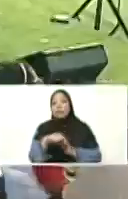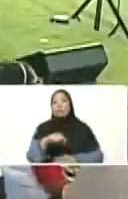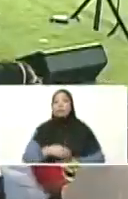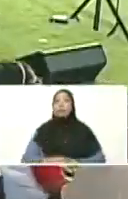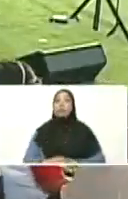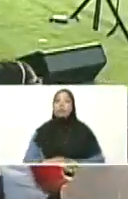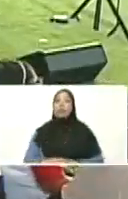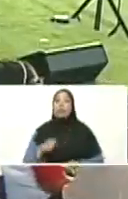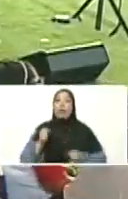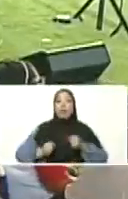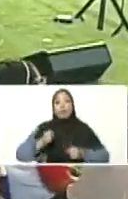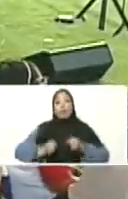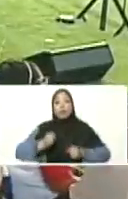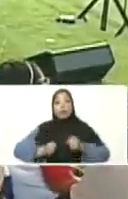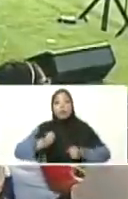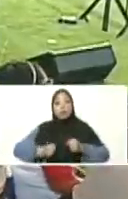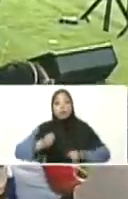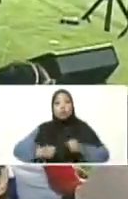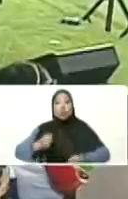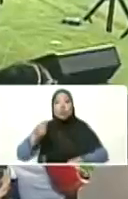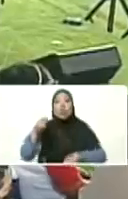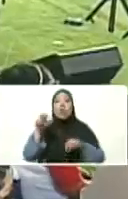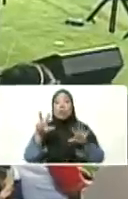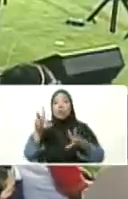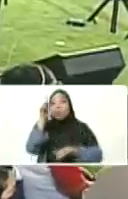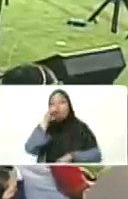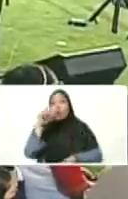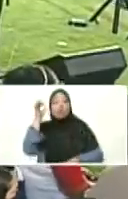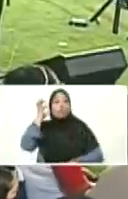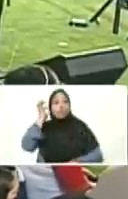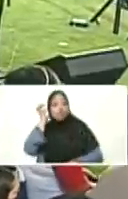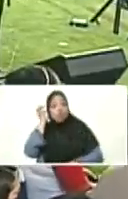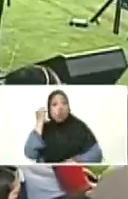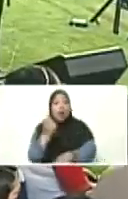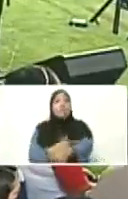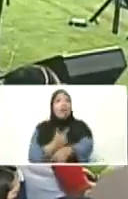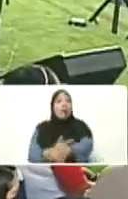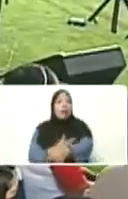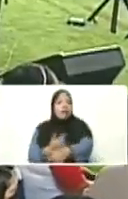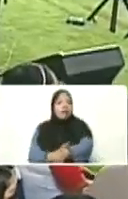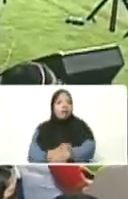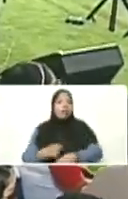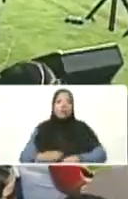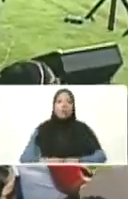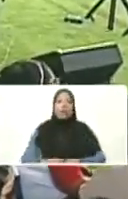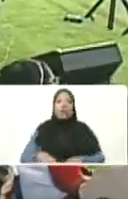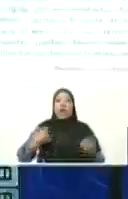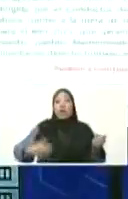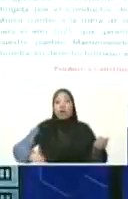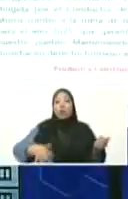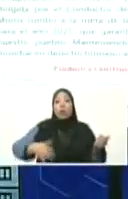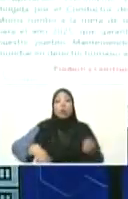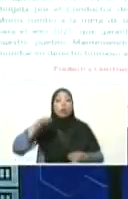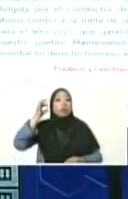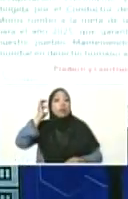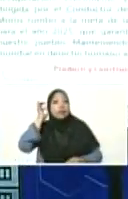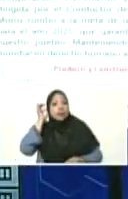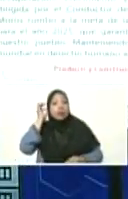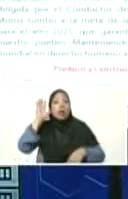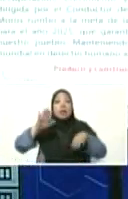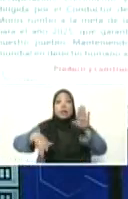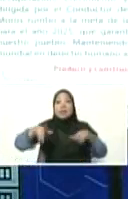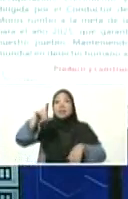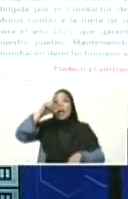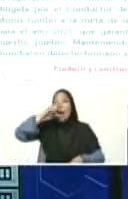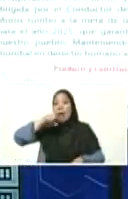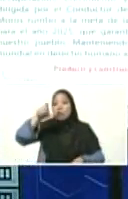tocando las maracas su hermanita. Ocho años. Bárbara Meriño, tocó el cuatro. Quince años.